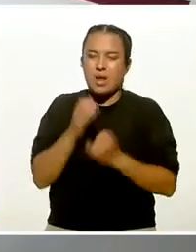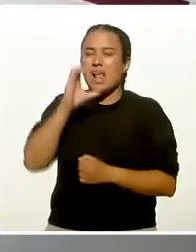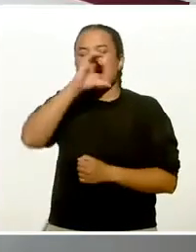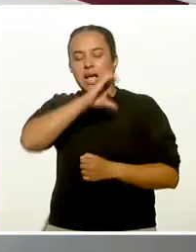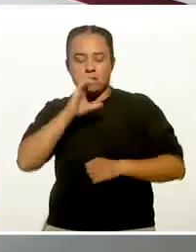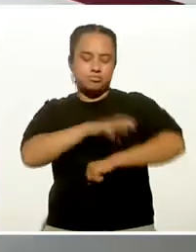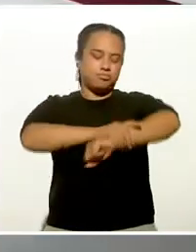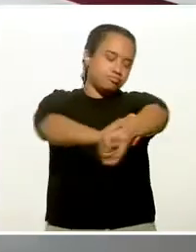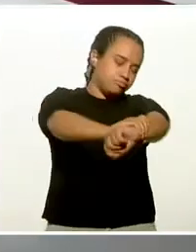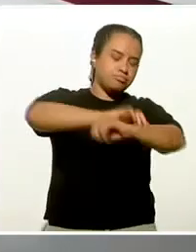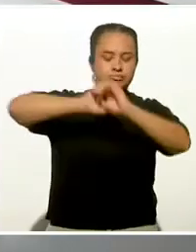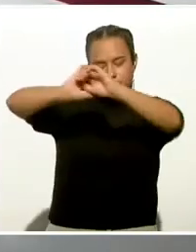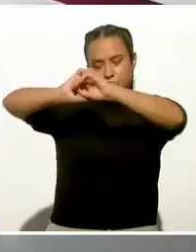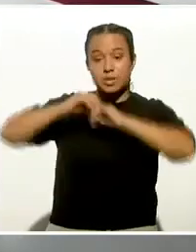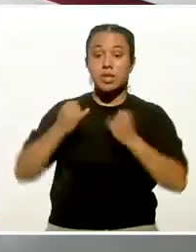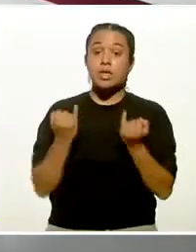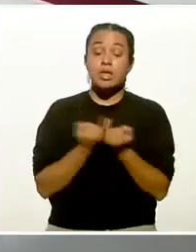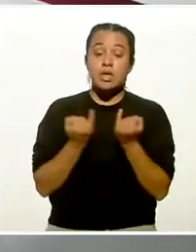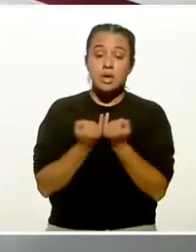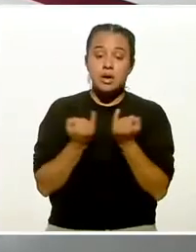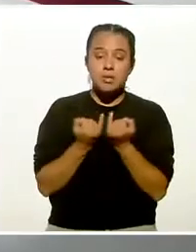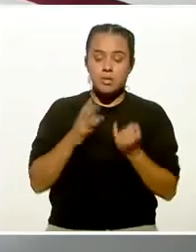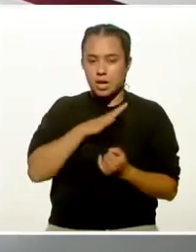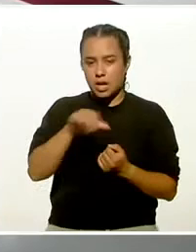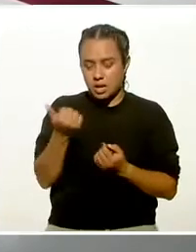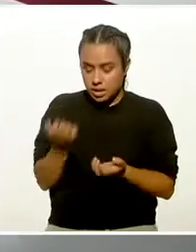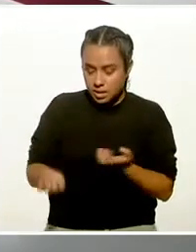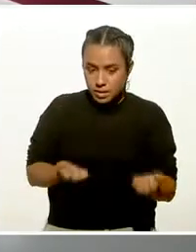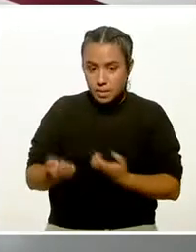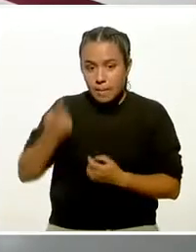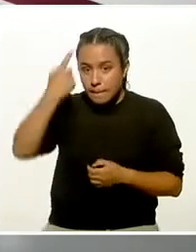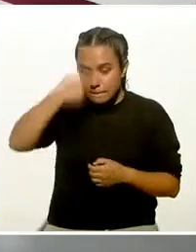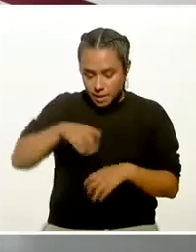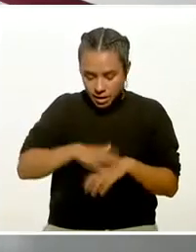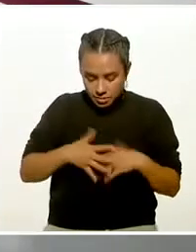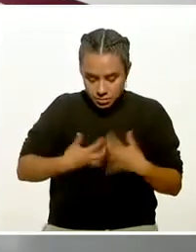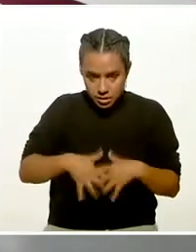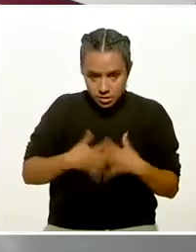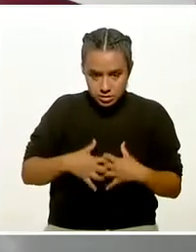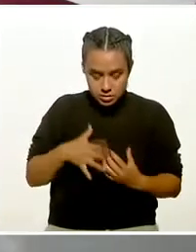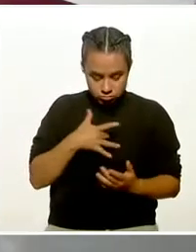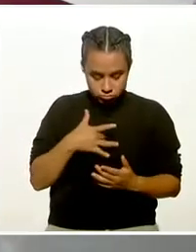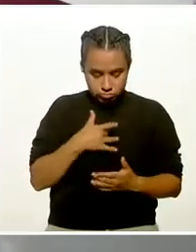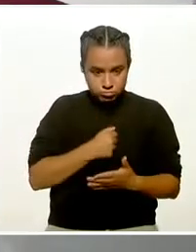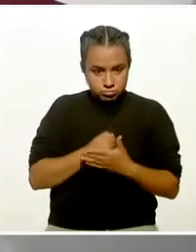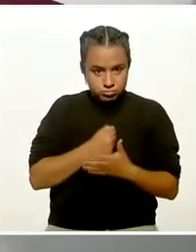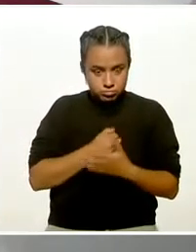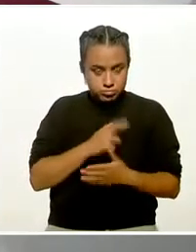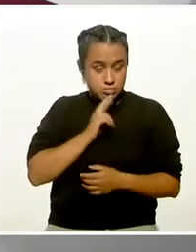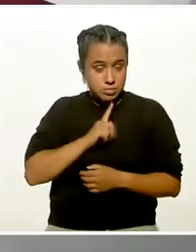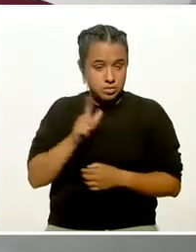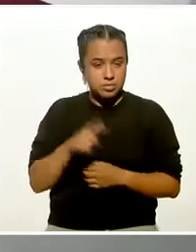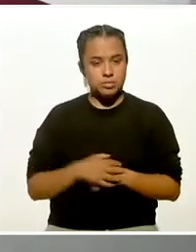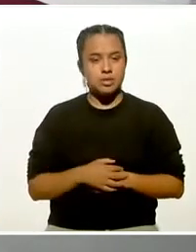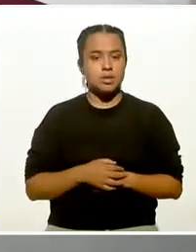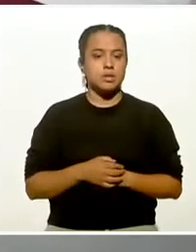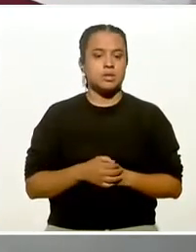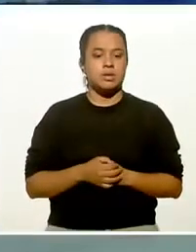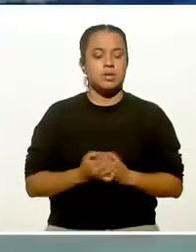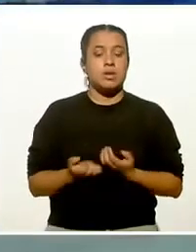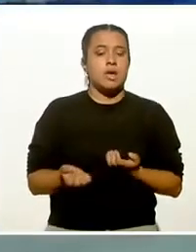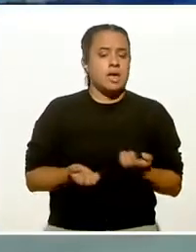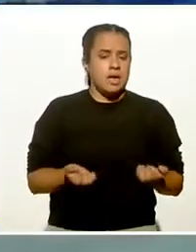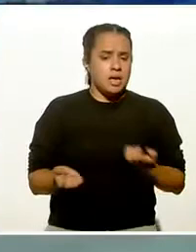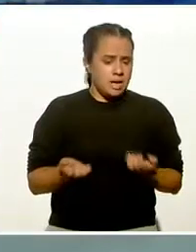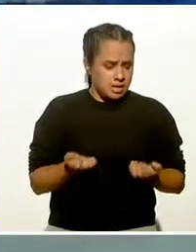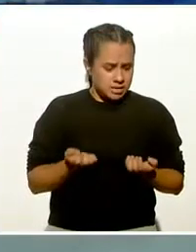muscular, ¿hay ejercicios para propiciar un mejor funcionamiento del cardiorrespiratorio? Ejercicios como tal que se tengan